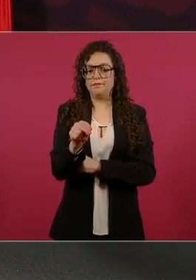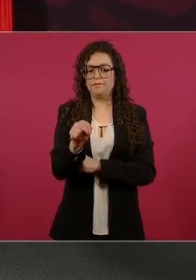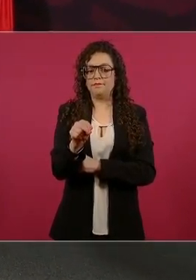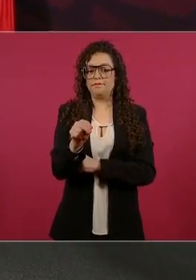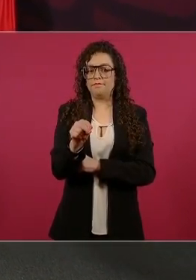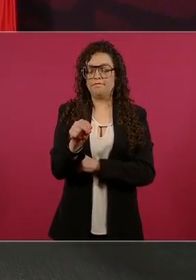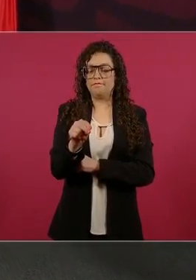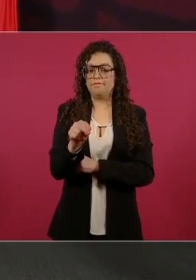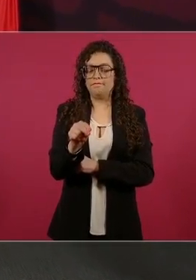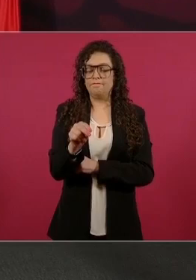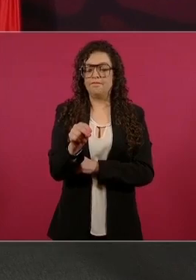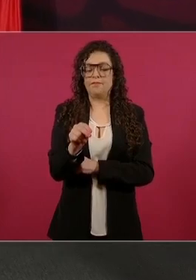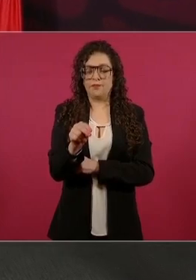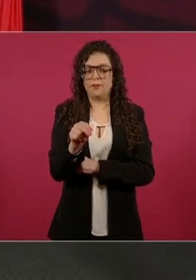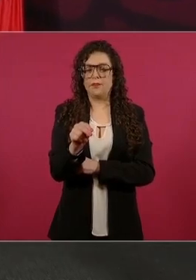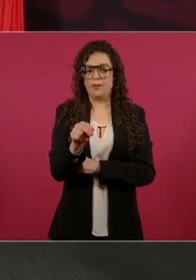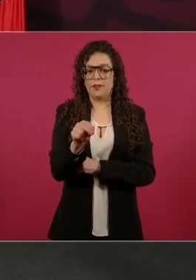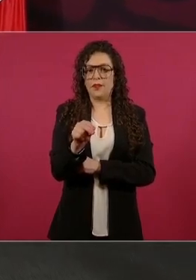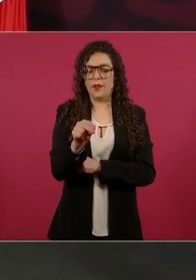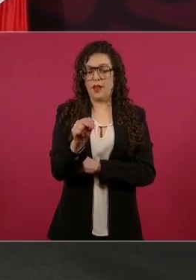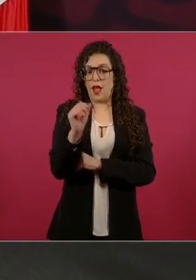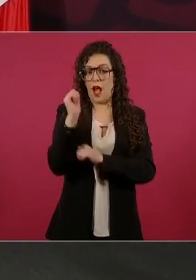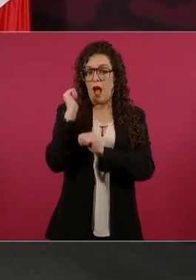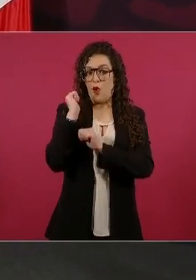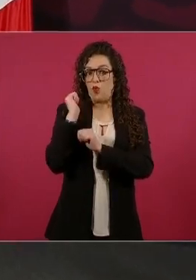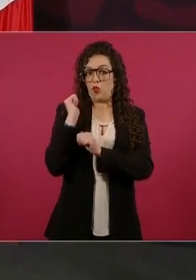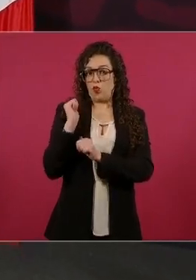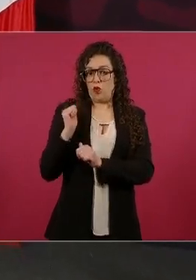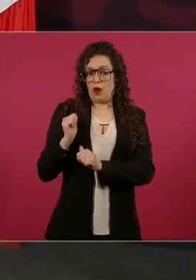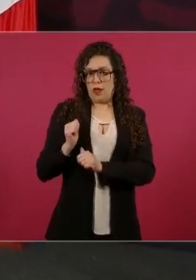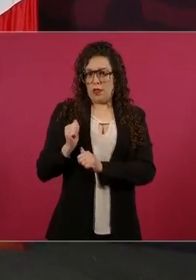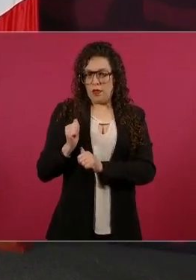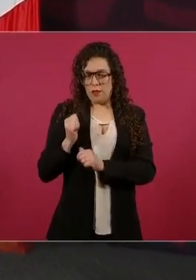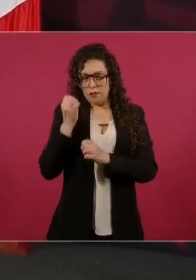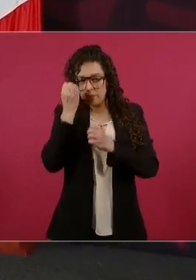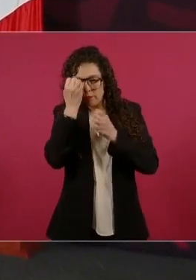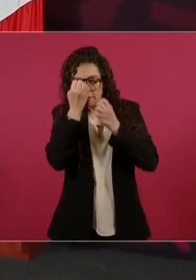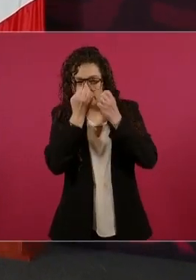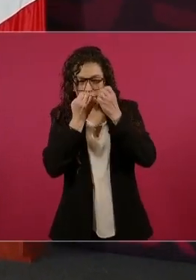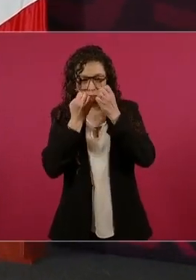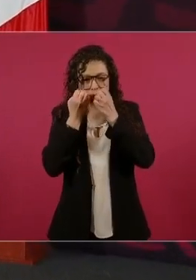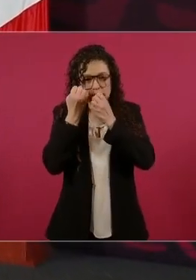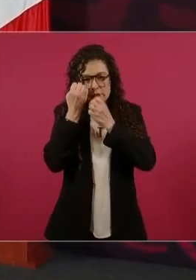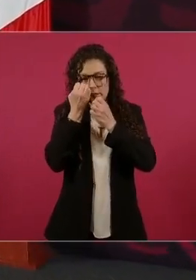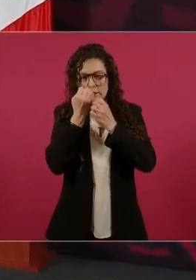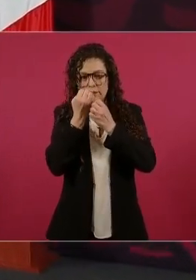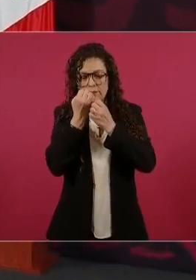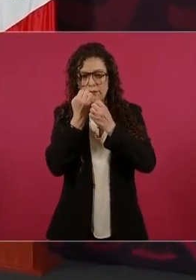autoridades del mundo.